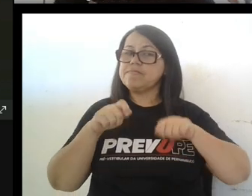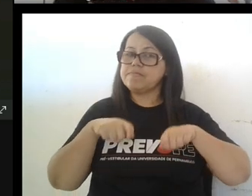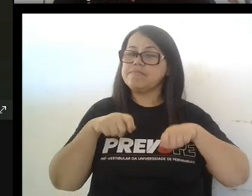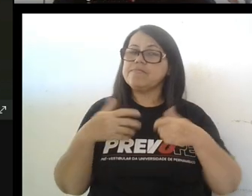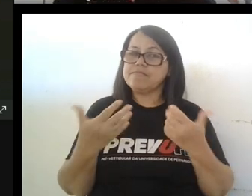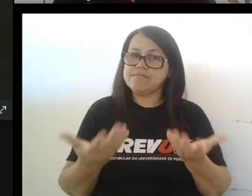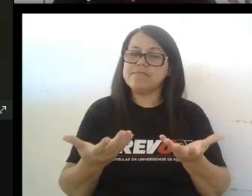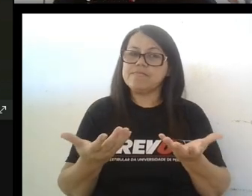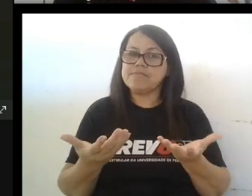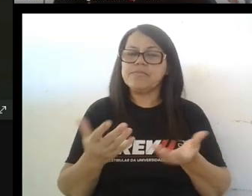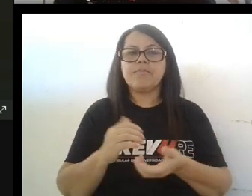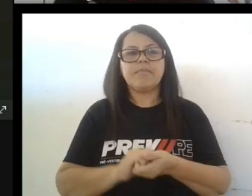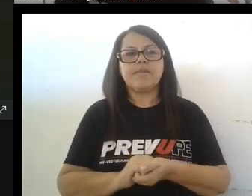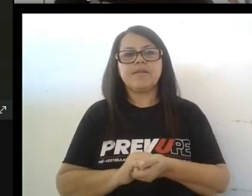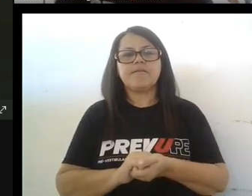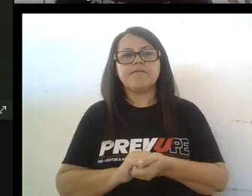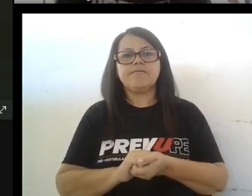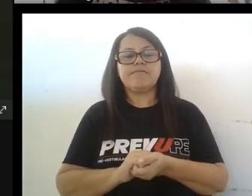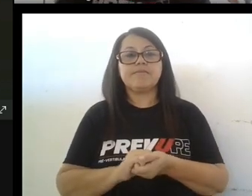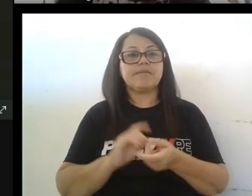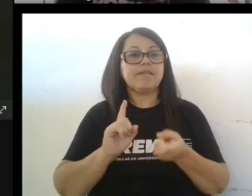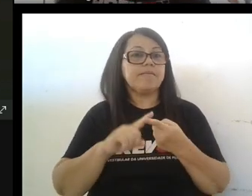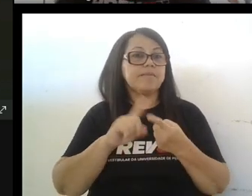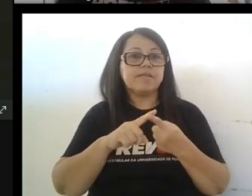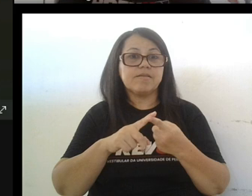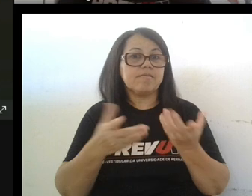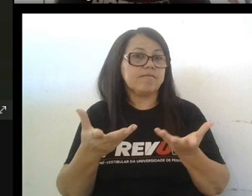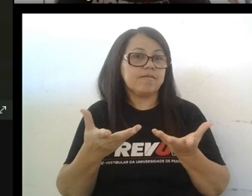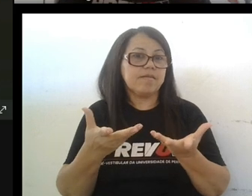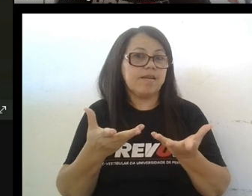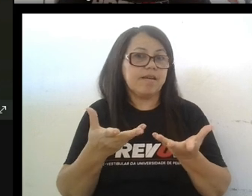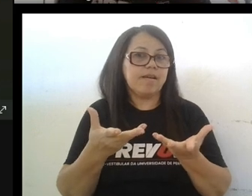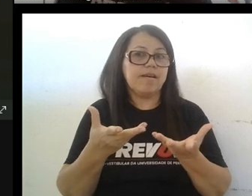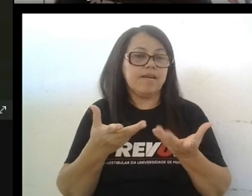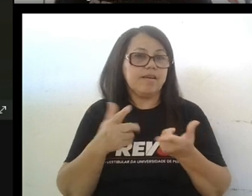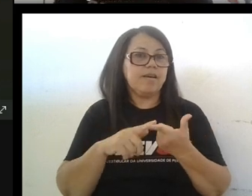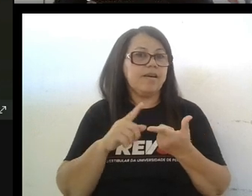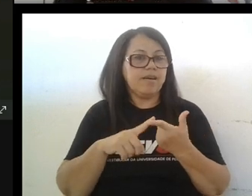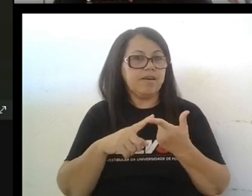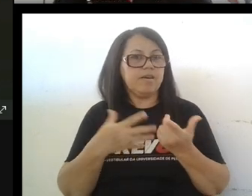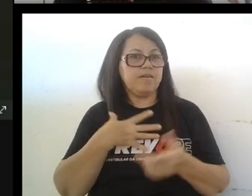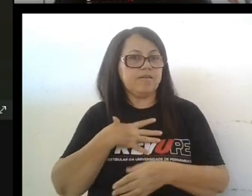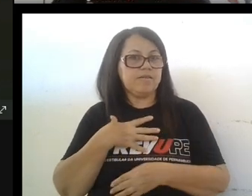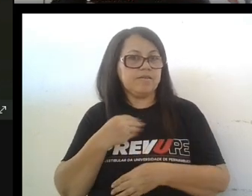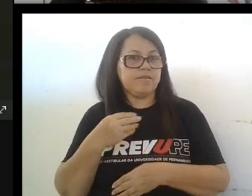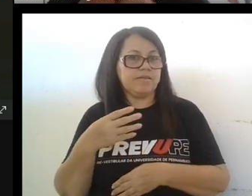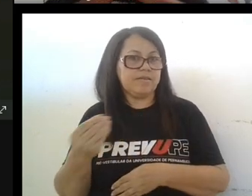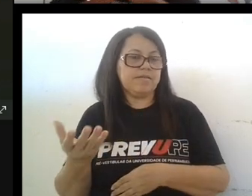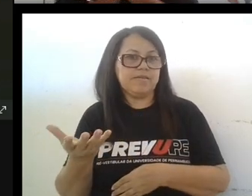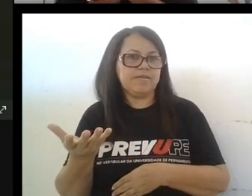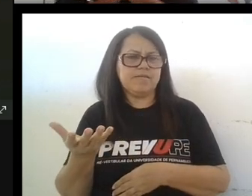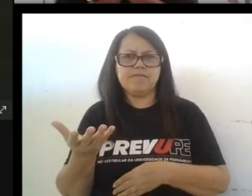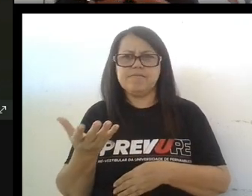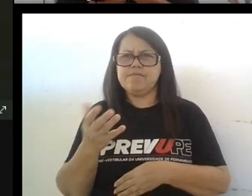son sus cachorros y también un gatito ese gatito es un cachorro de gato